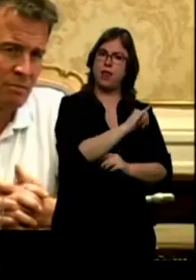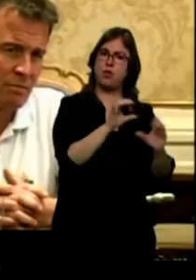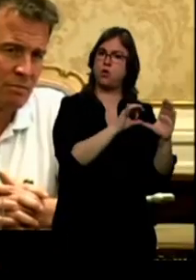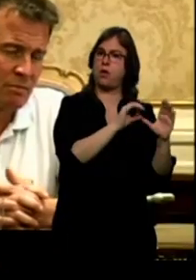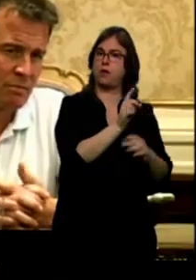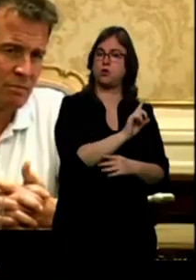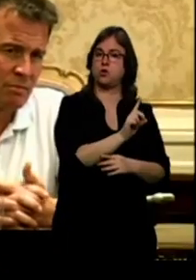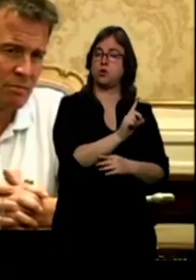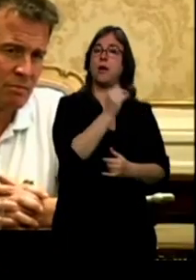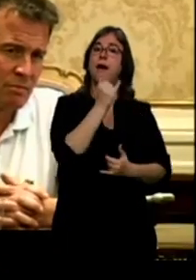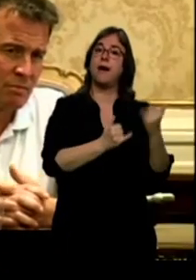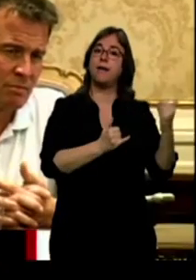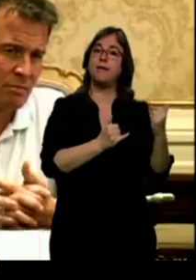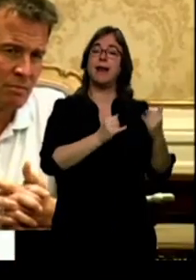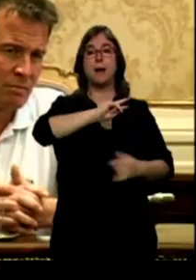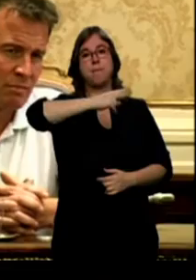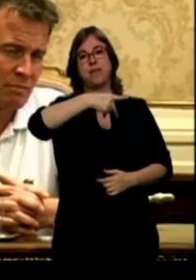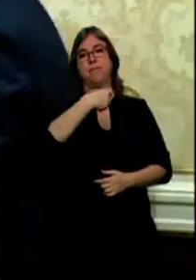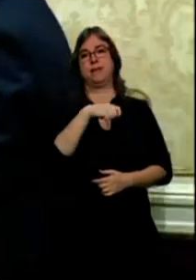quedará finalmente con la vicepresidencia.